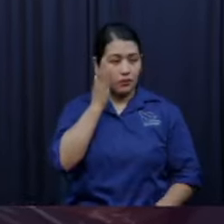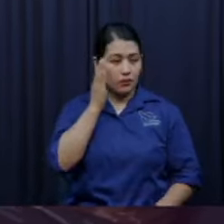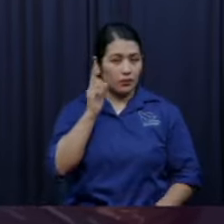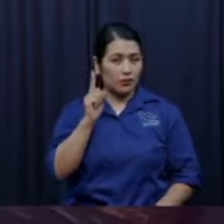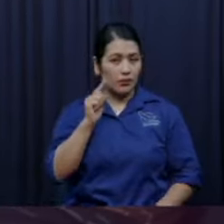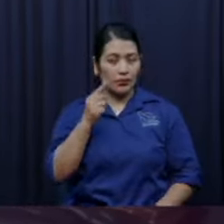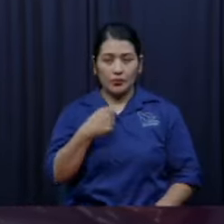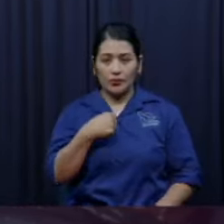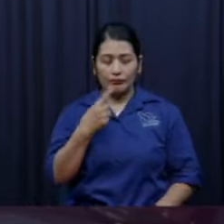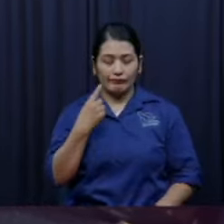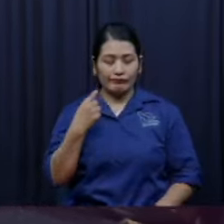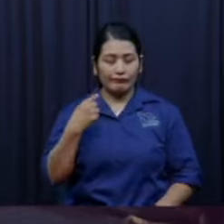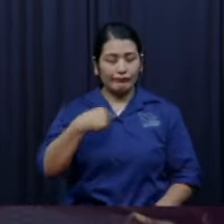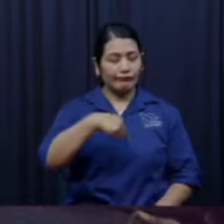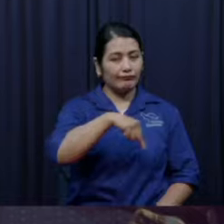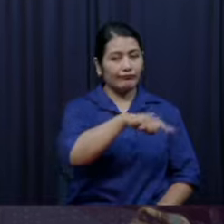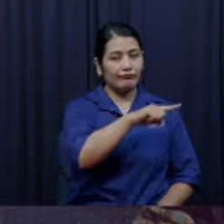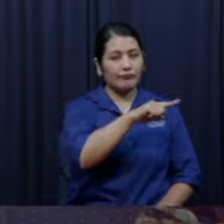salí me fui